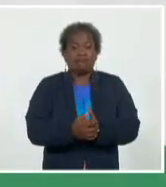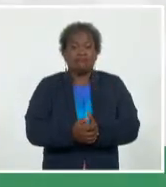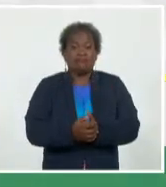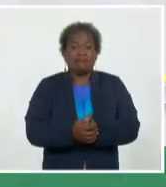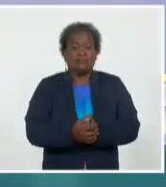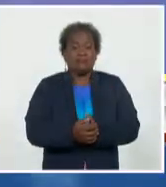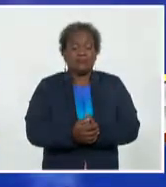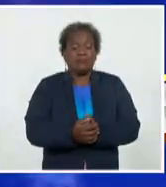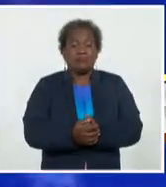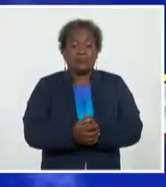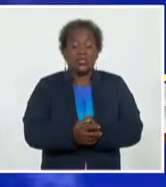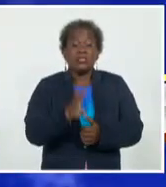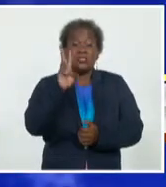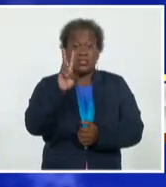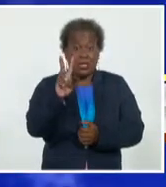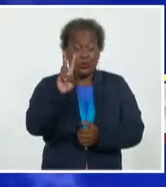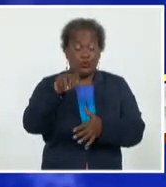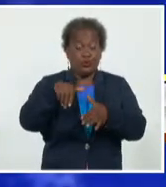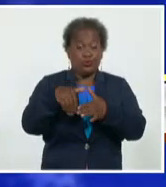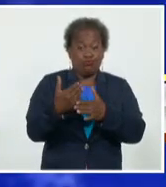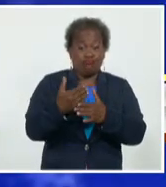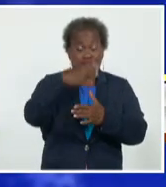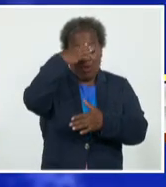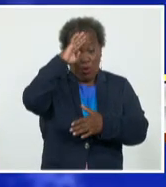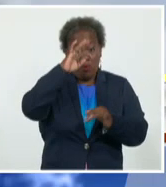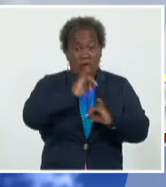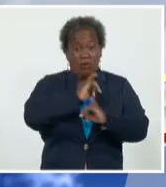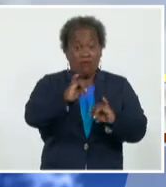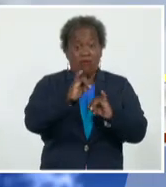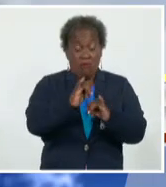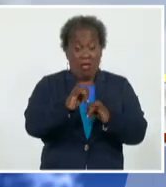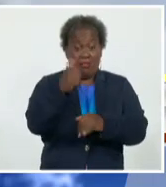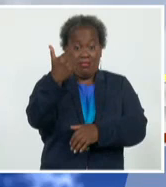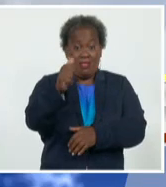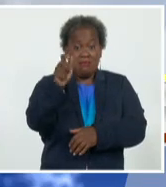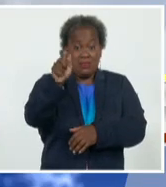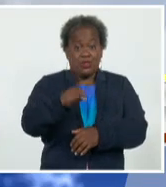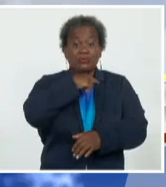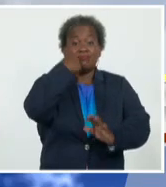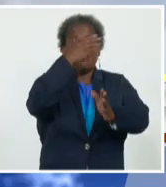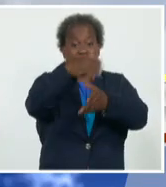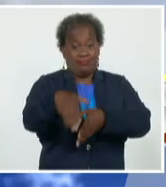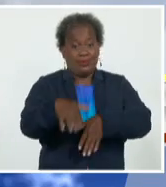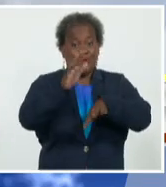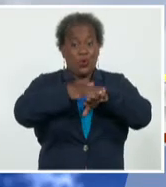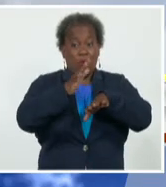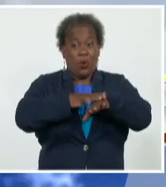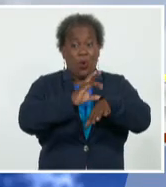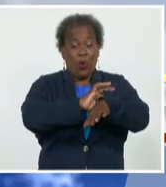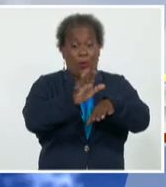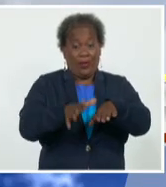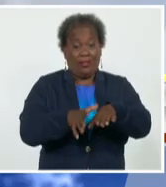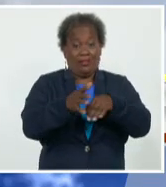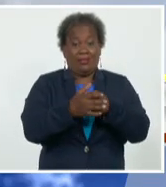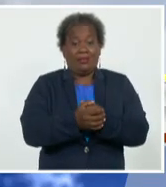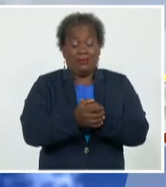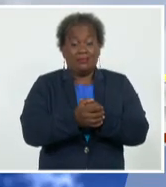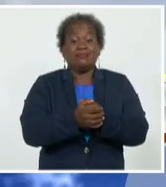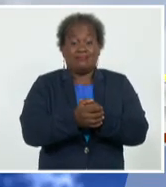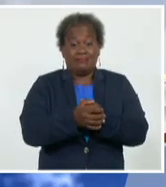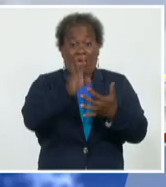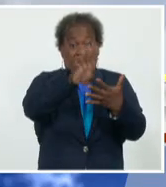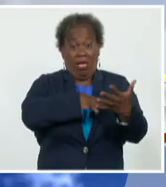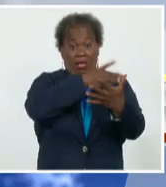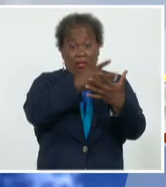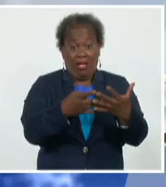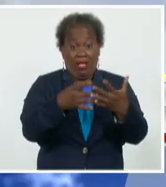Por segundo día consecutivo, Cuba reporta 10 personas fallecidas como consecuencia de la COVID-19. Estadísticas